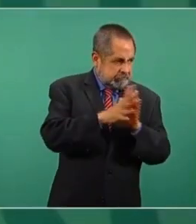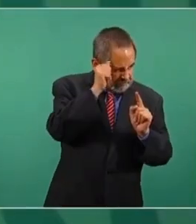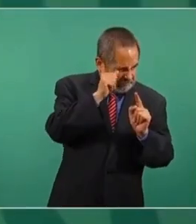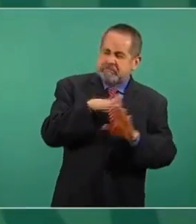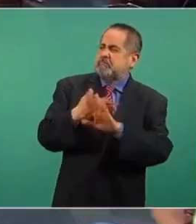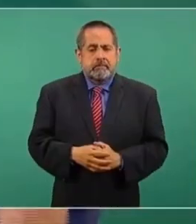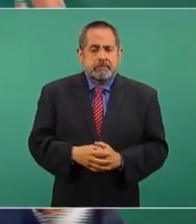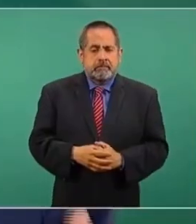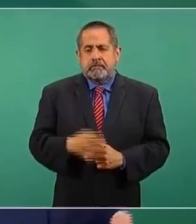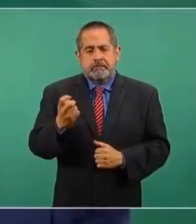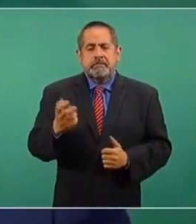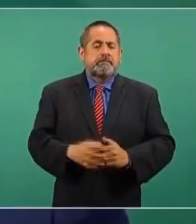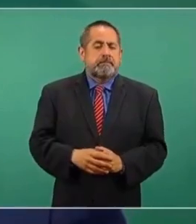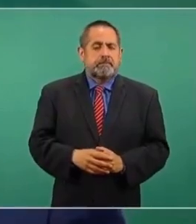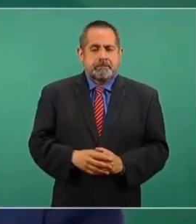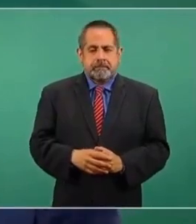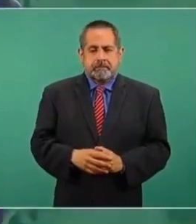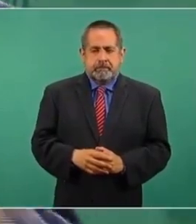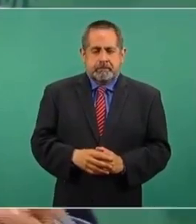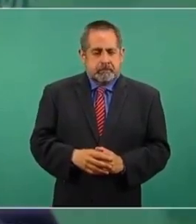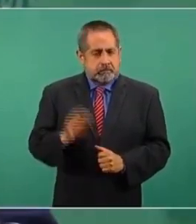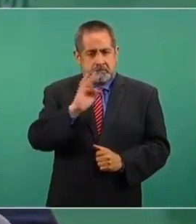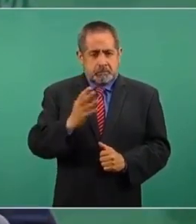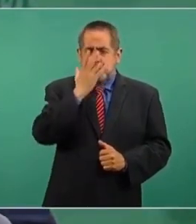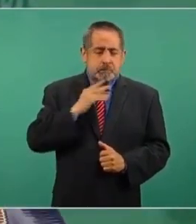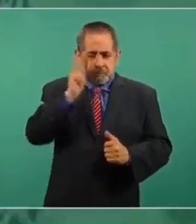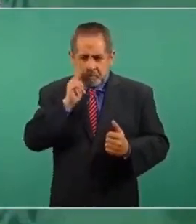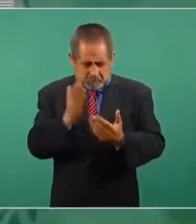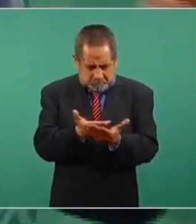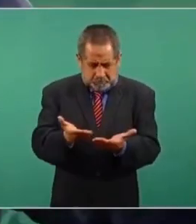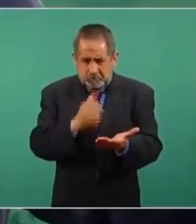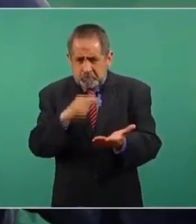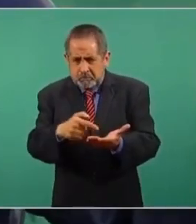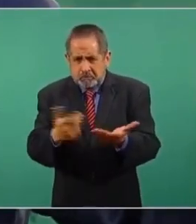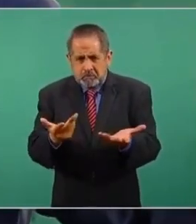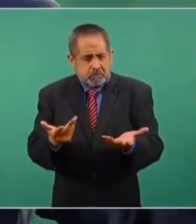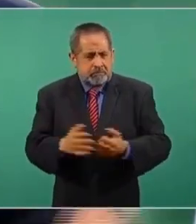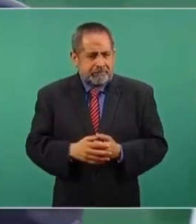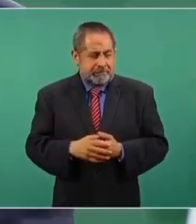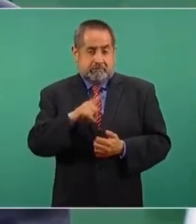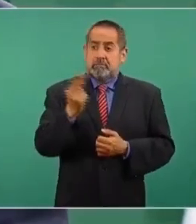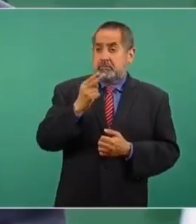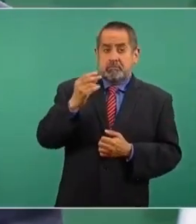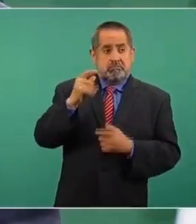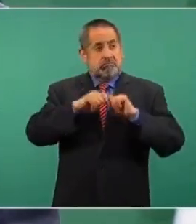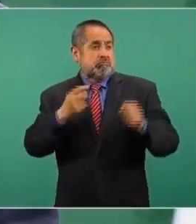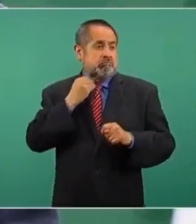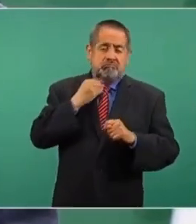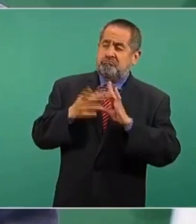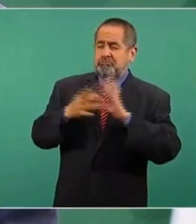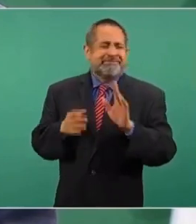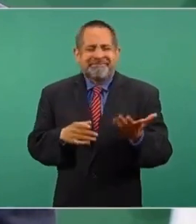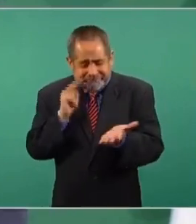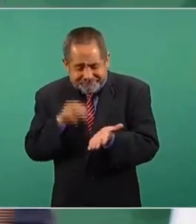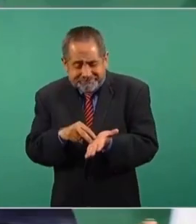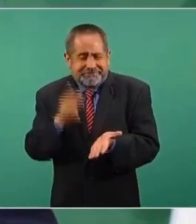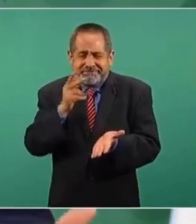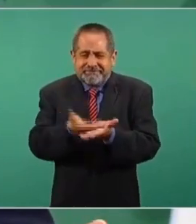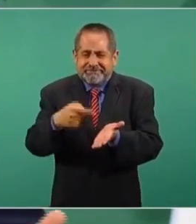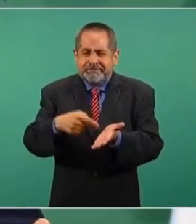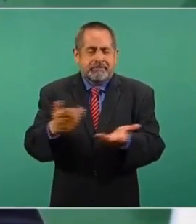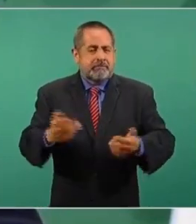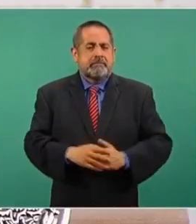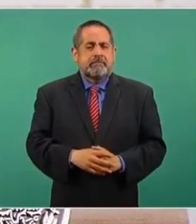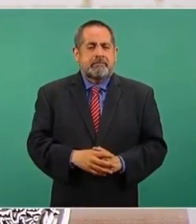mediáticos. Y no hay elementos, porque no se necesita ser abogado para saber